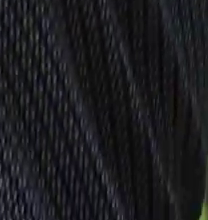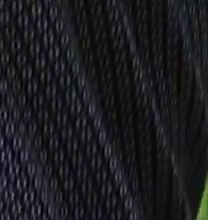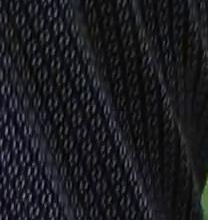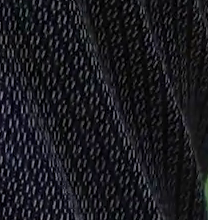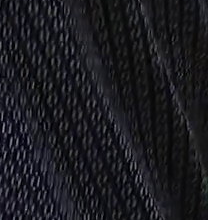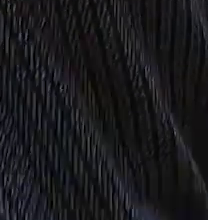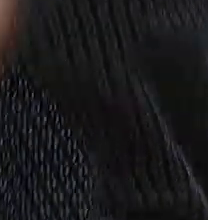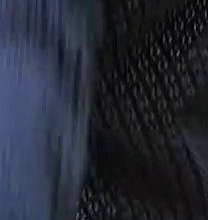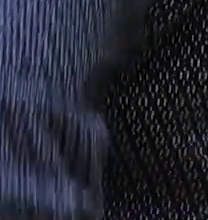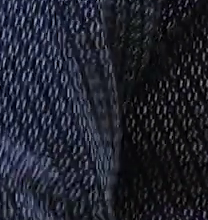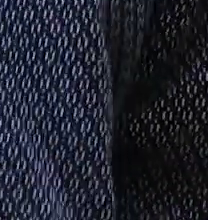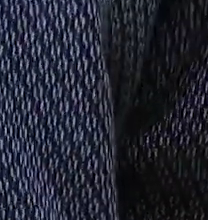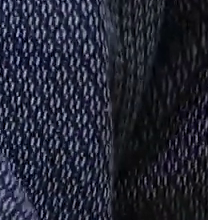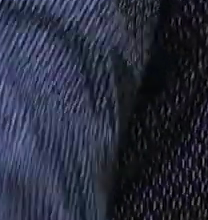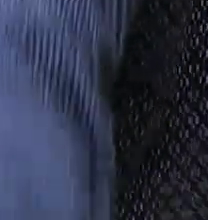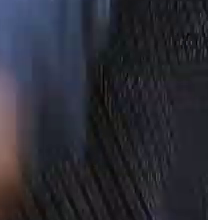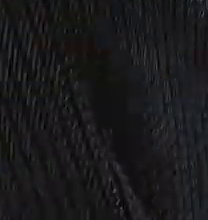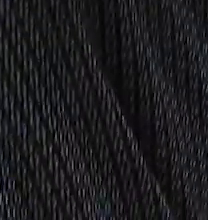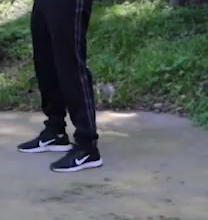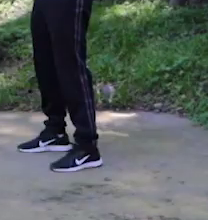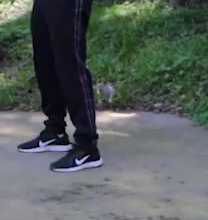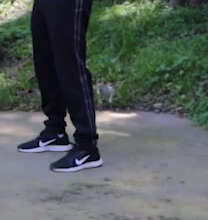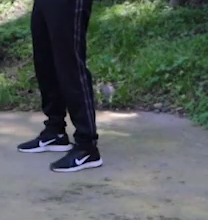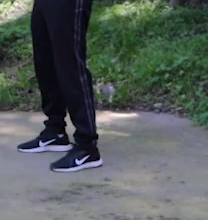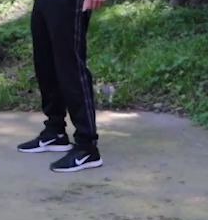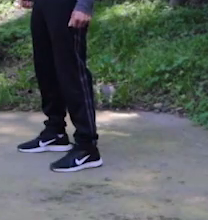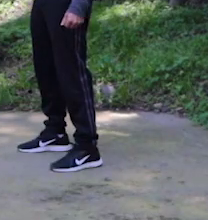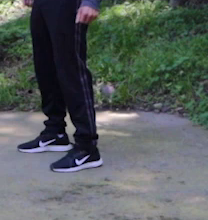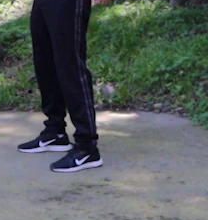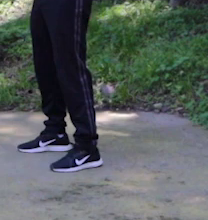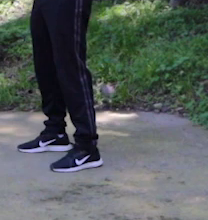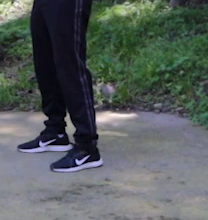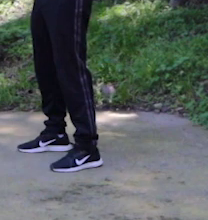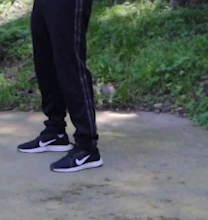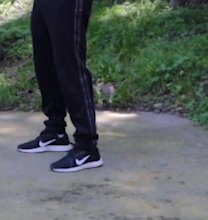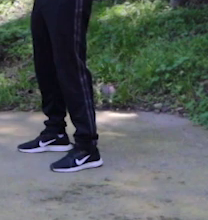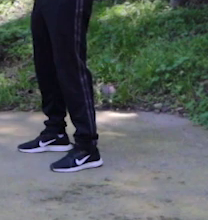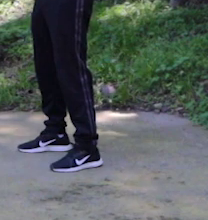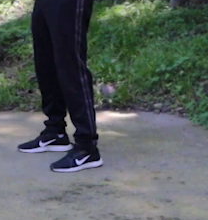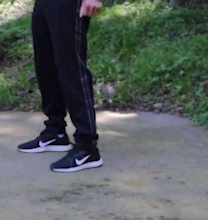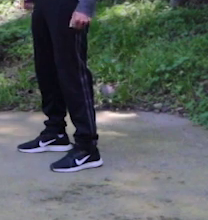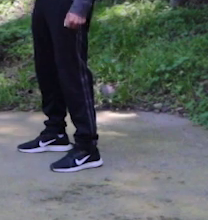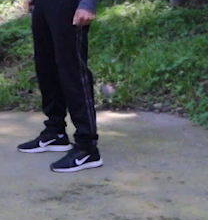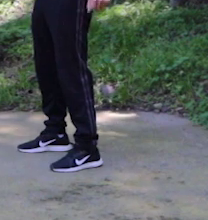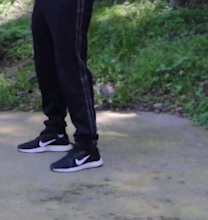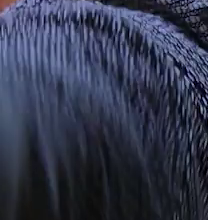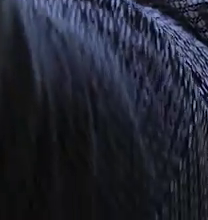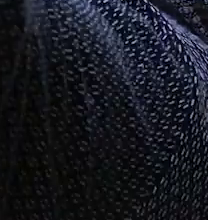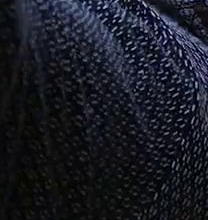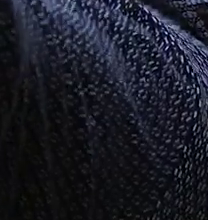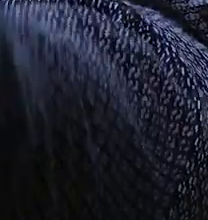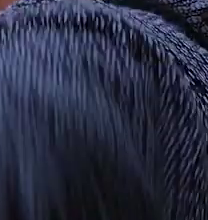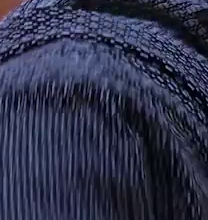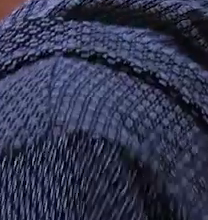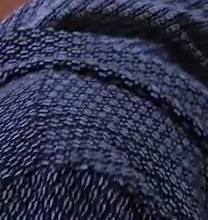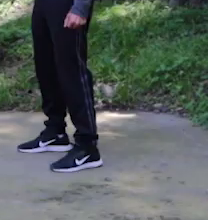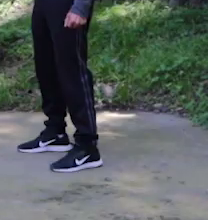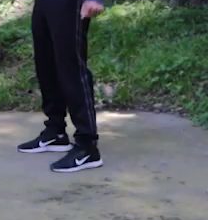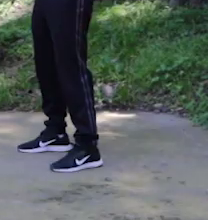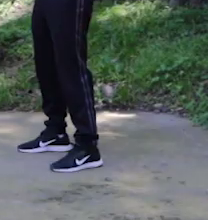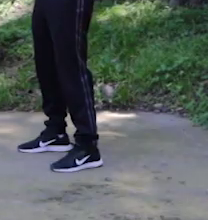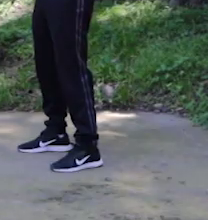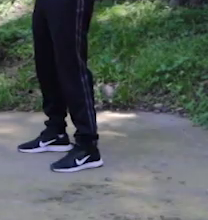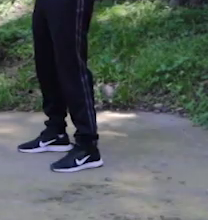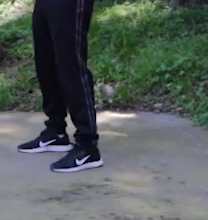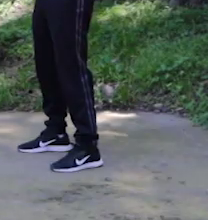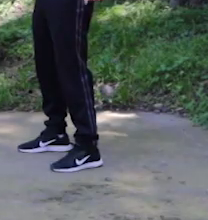brazos lateralmente. Hasta exactamente a la altura de los hombros. Bien, Jair.